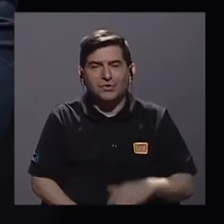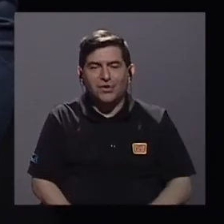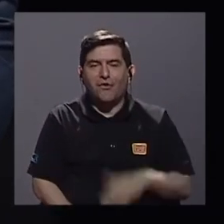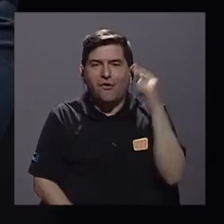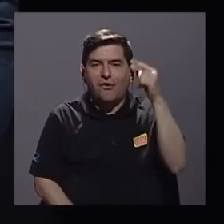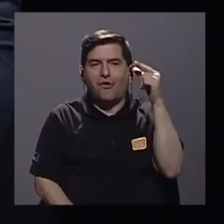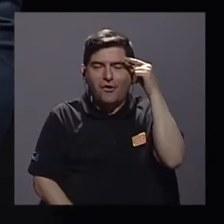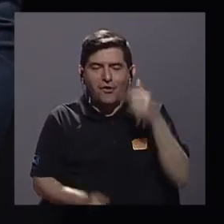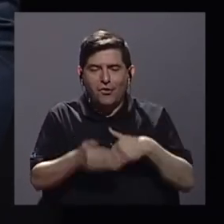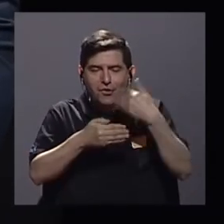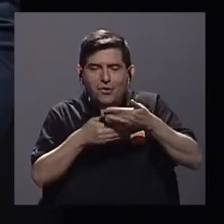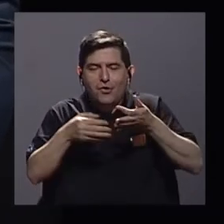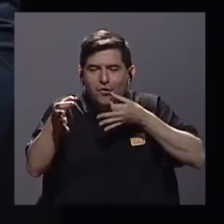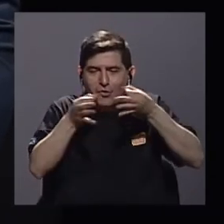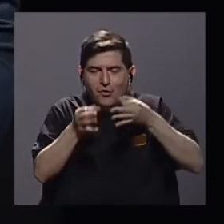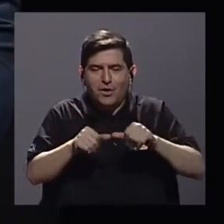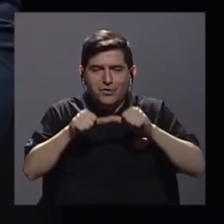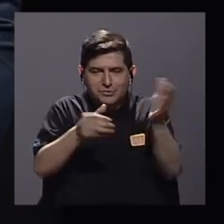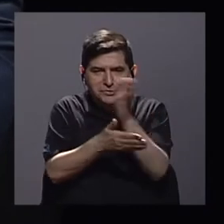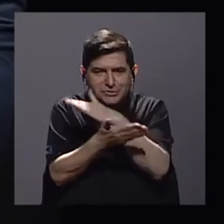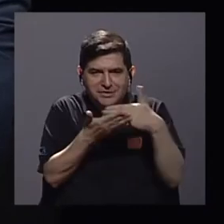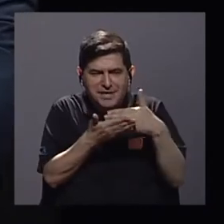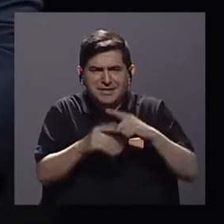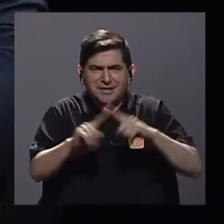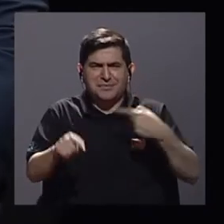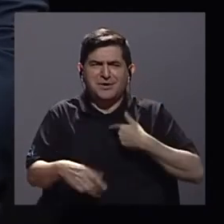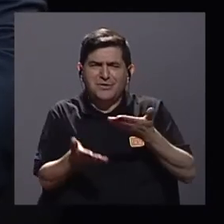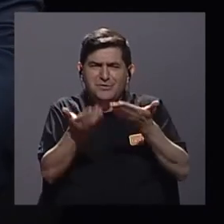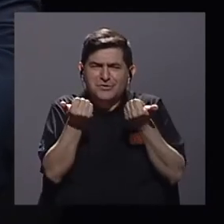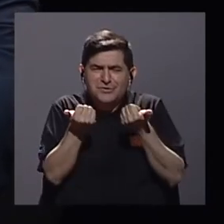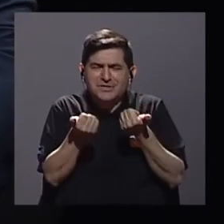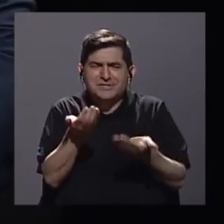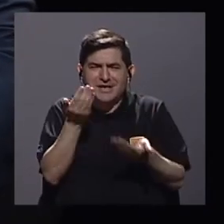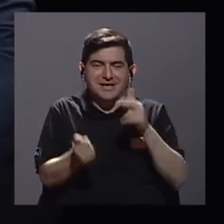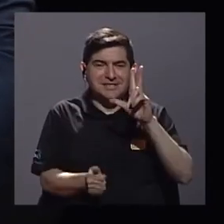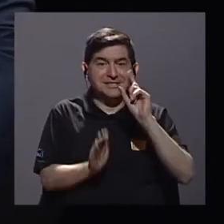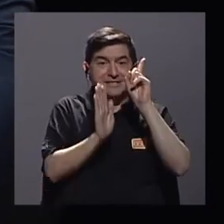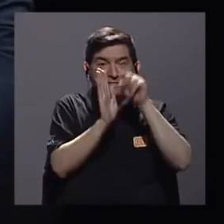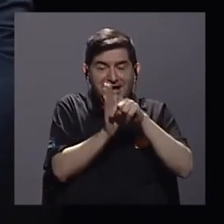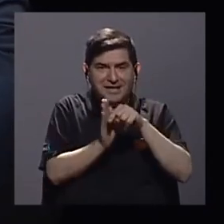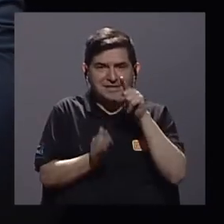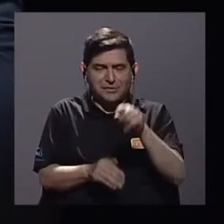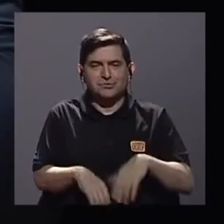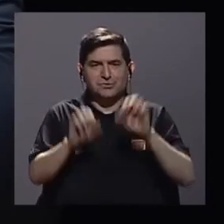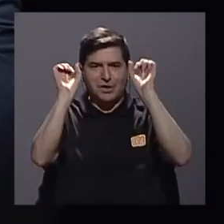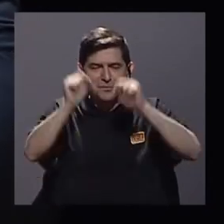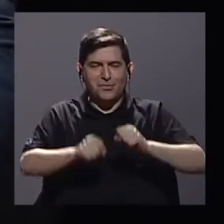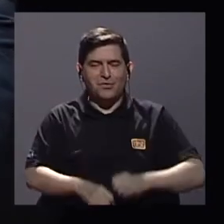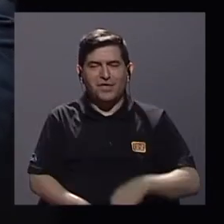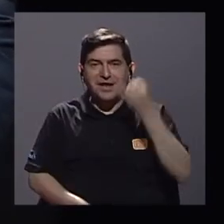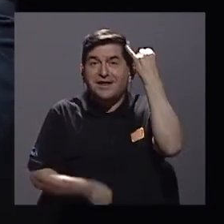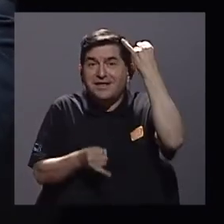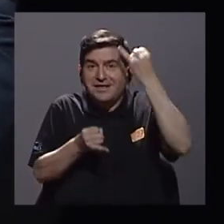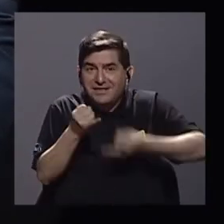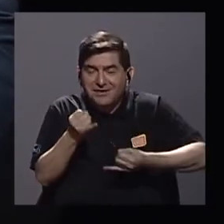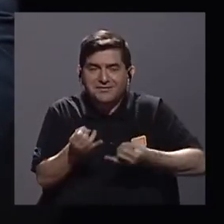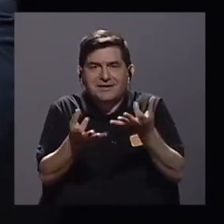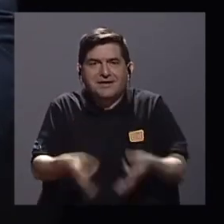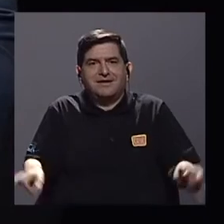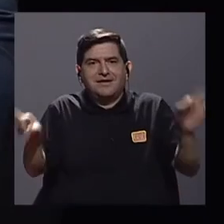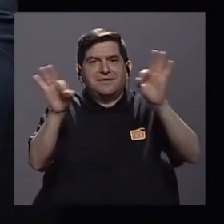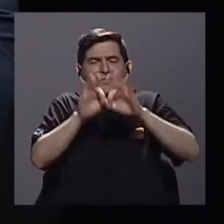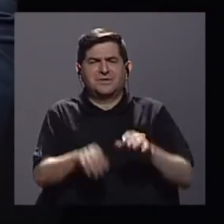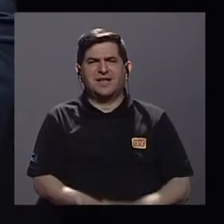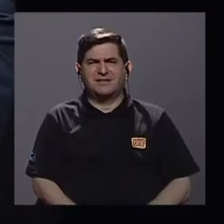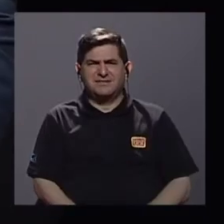obviamente, podríamos ampliarlo más en el siguiente bloque, pero quisiera dedicarle esos 30 segundos a usted de acá para hacer ese cierre fundamental de